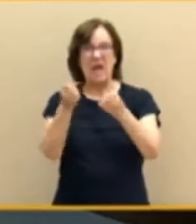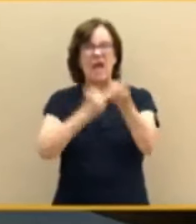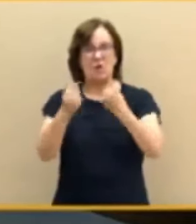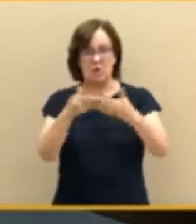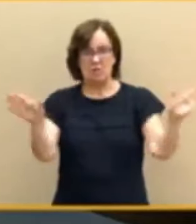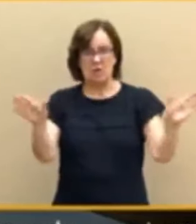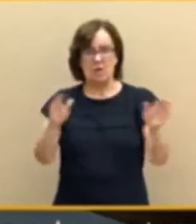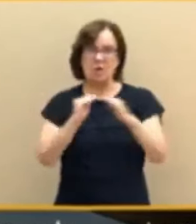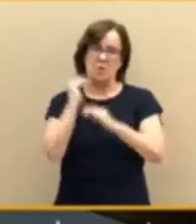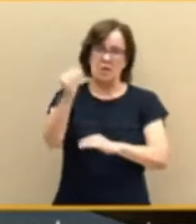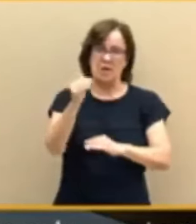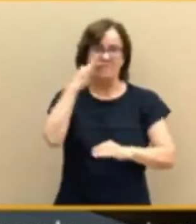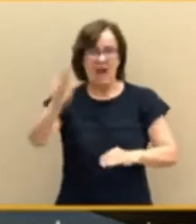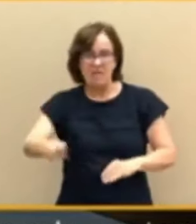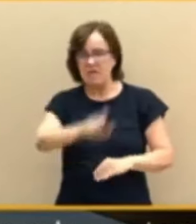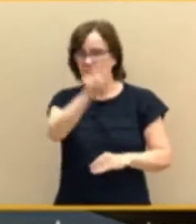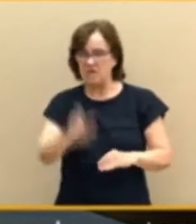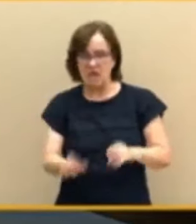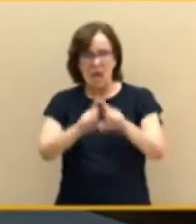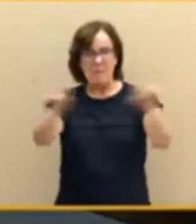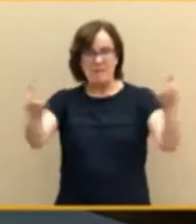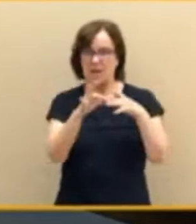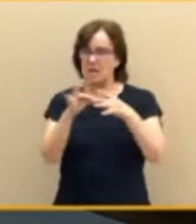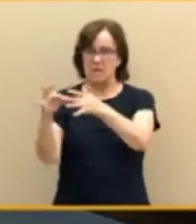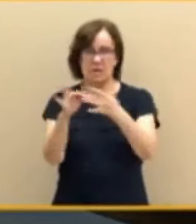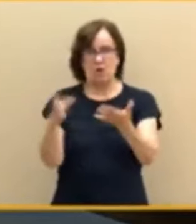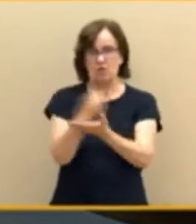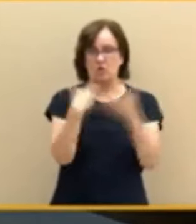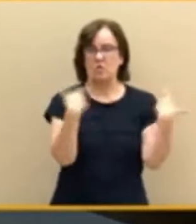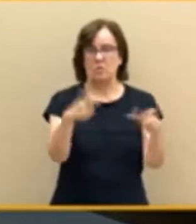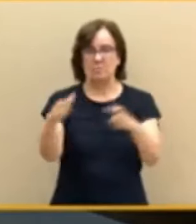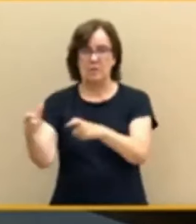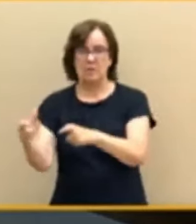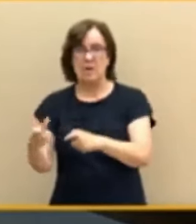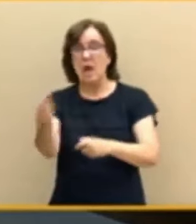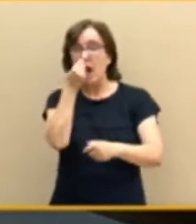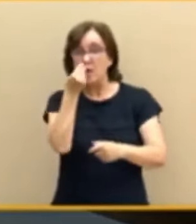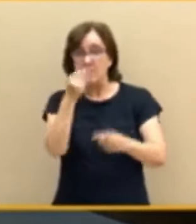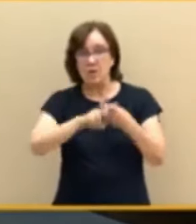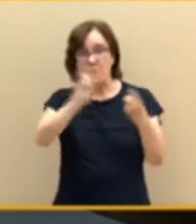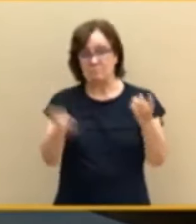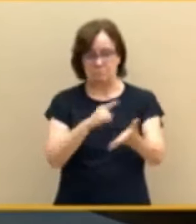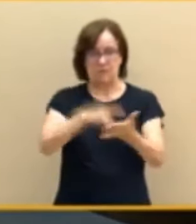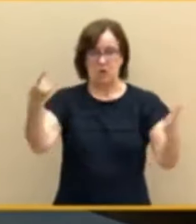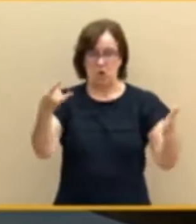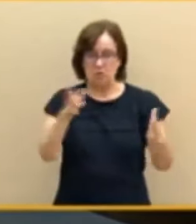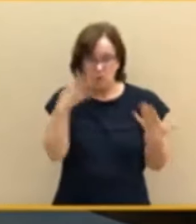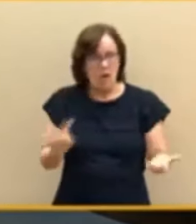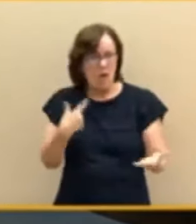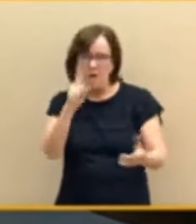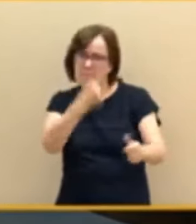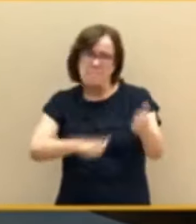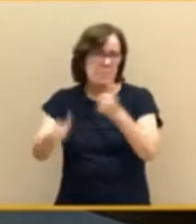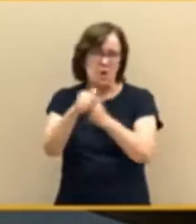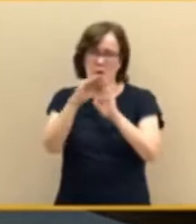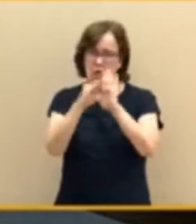en todos los sectores, desde el agroalimentario al tecnológico. Estamos a la vanguardia de la transición ecológica, siendo uno de los mayores